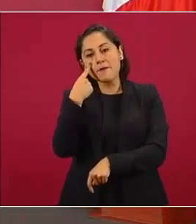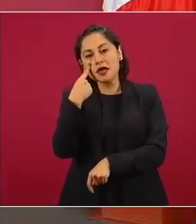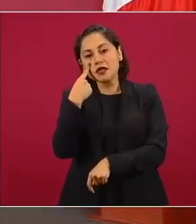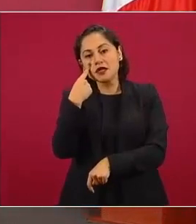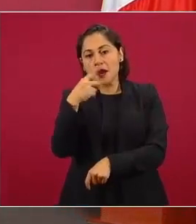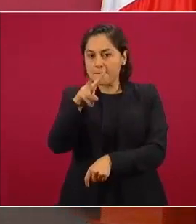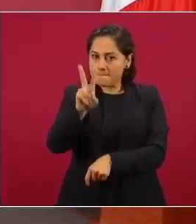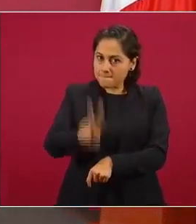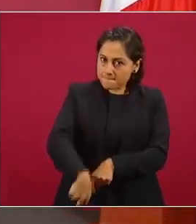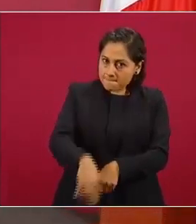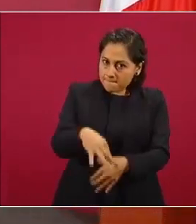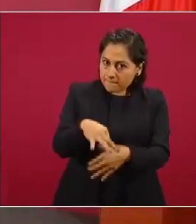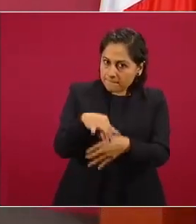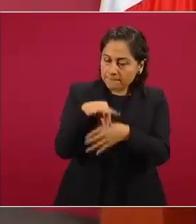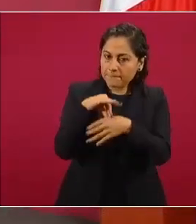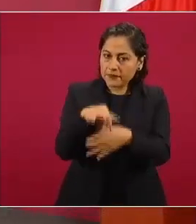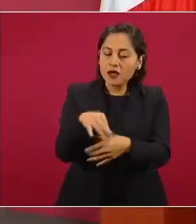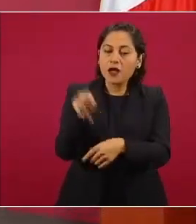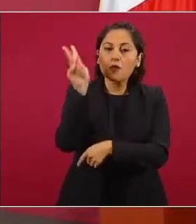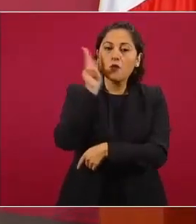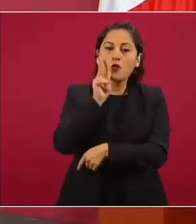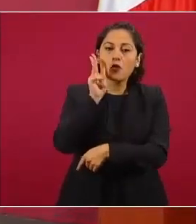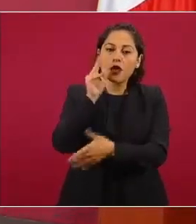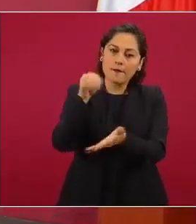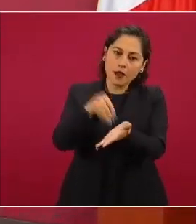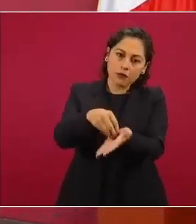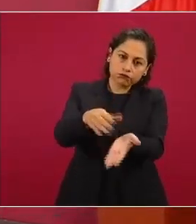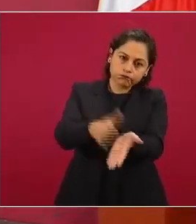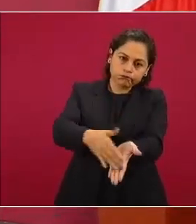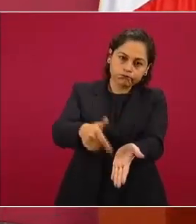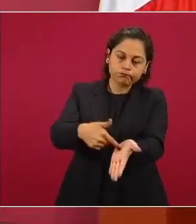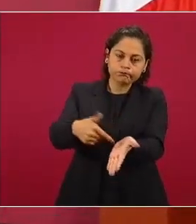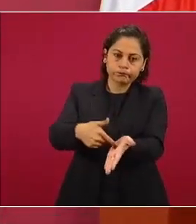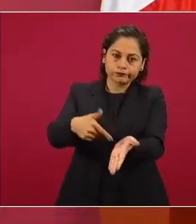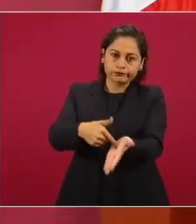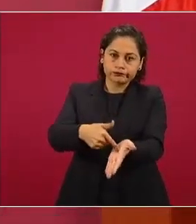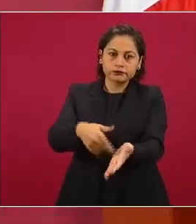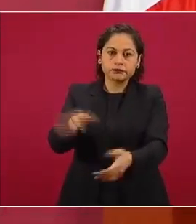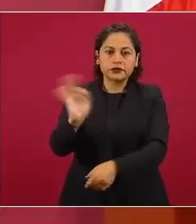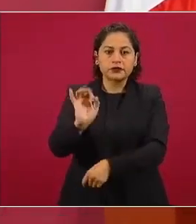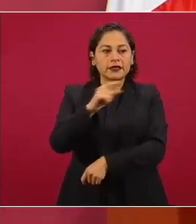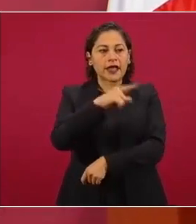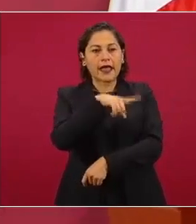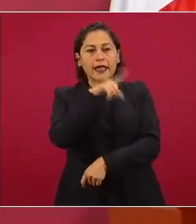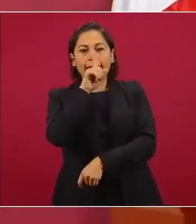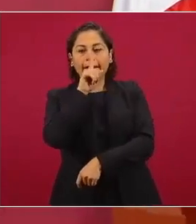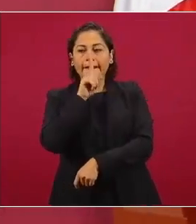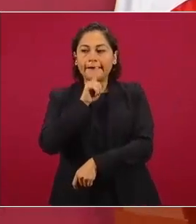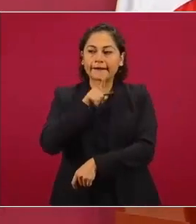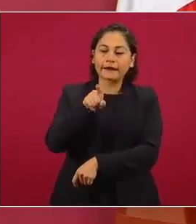que tiene que haber sustento